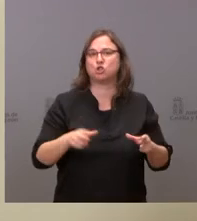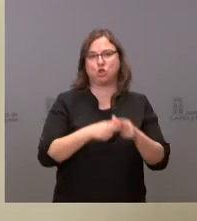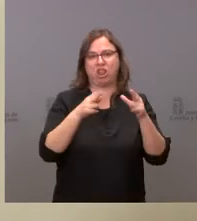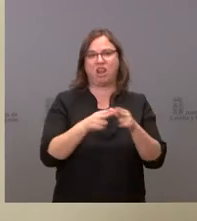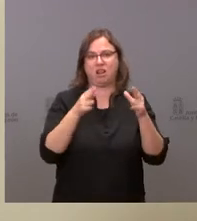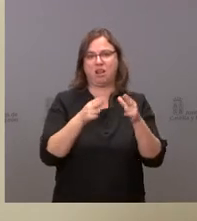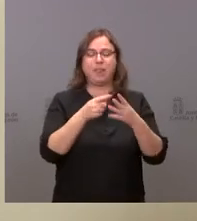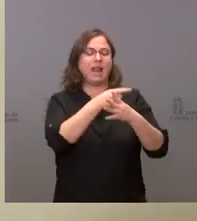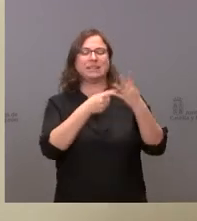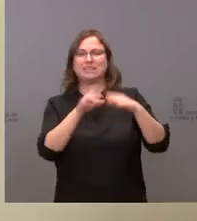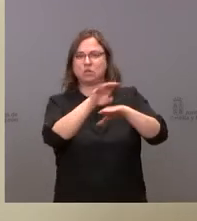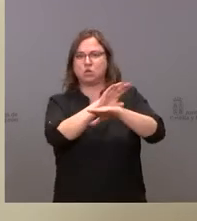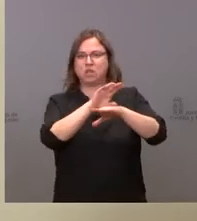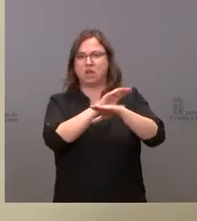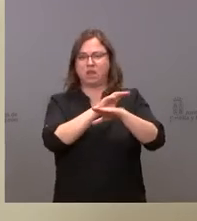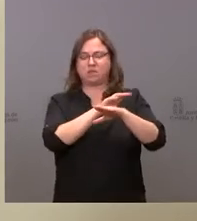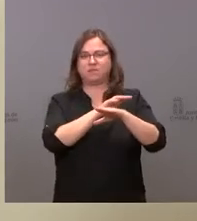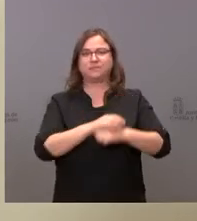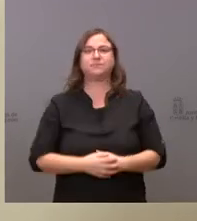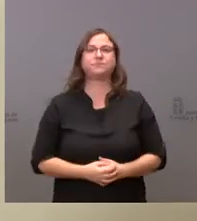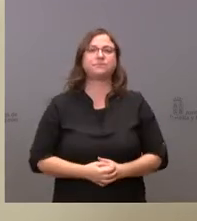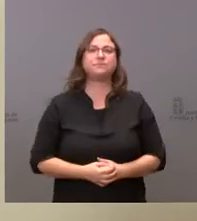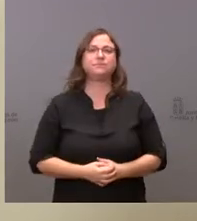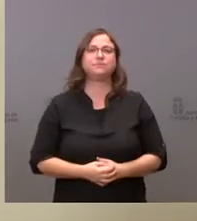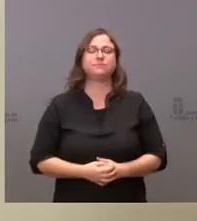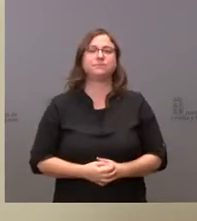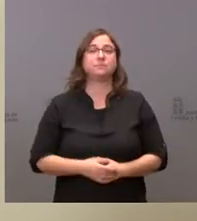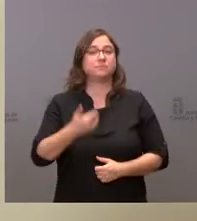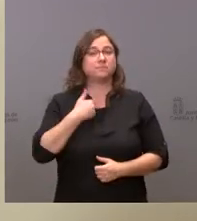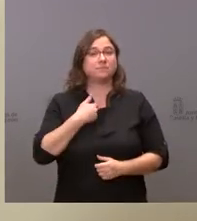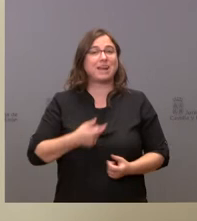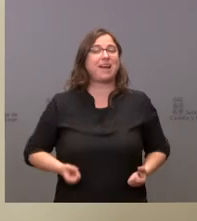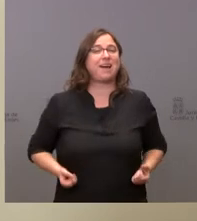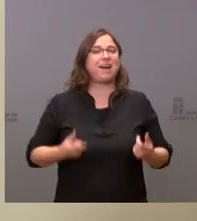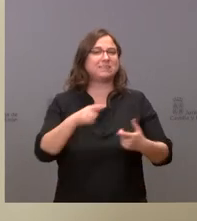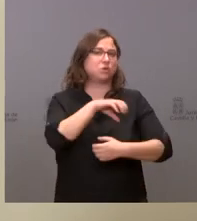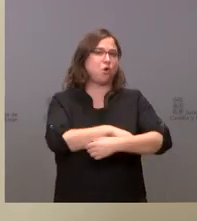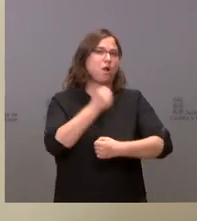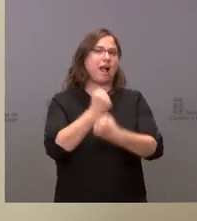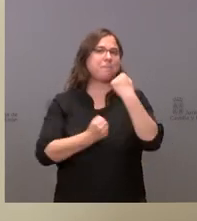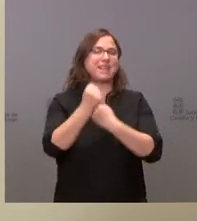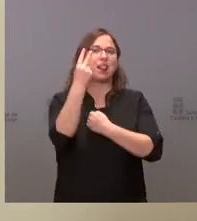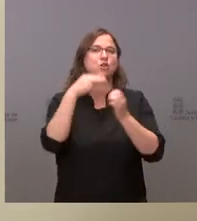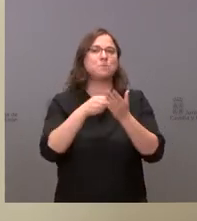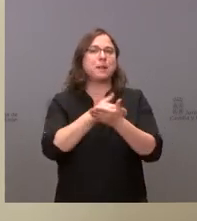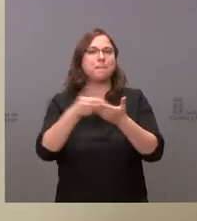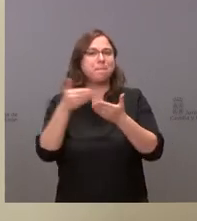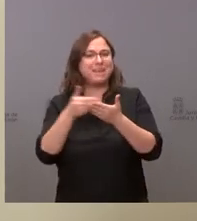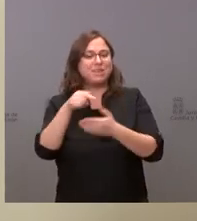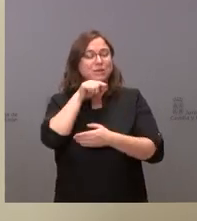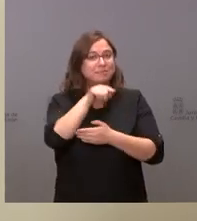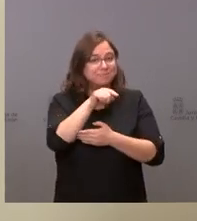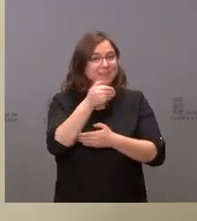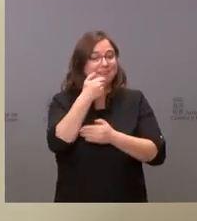tres consejerías sociales. El crecimiento de los gastos de capital, de 2.100 millones, es el que nos va a